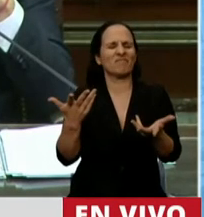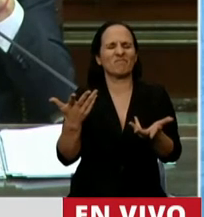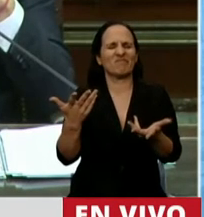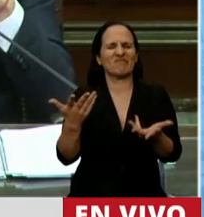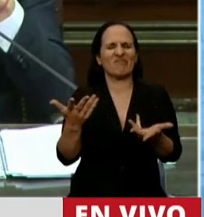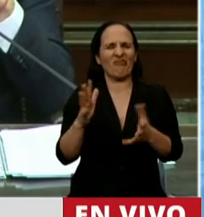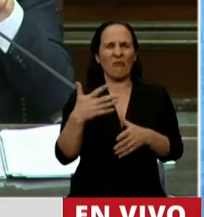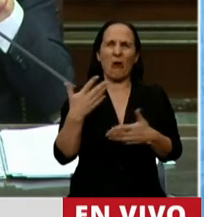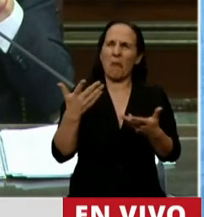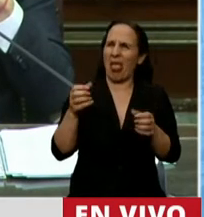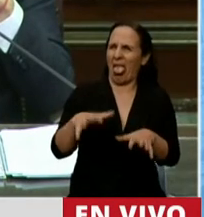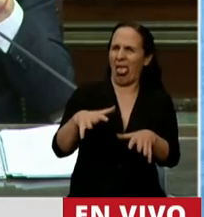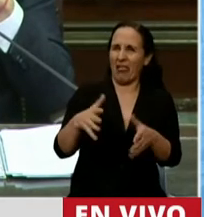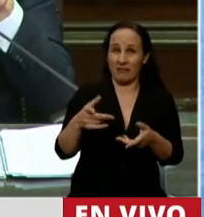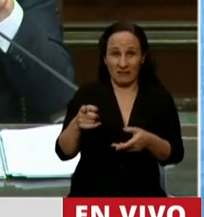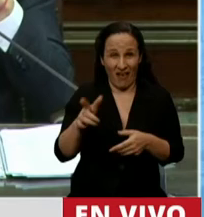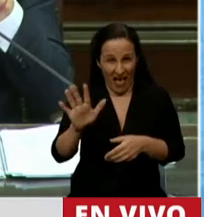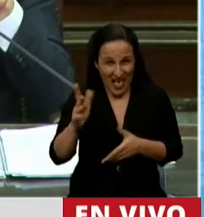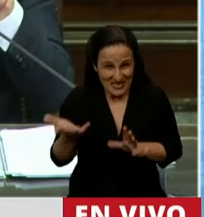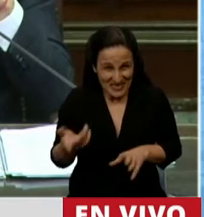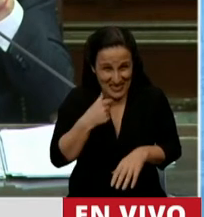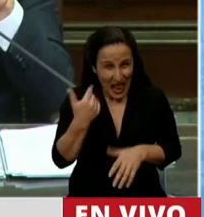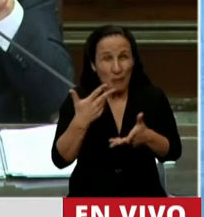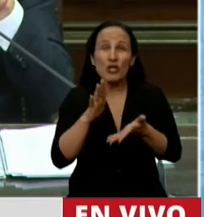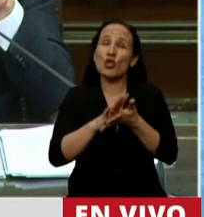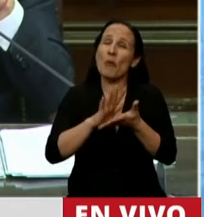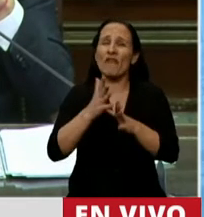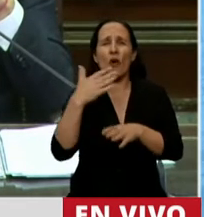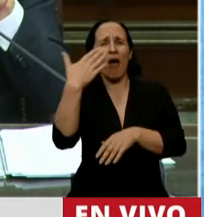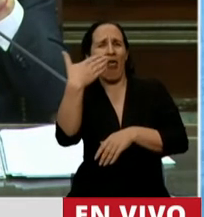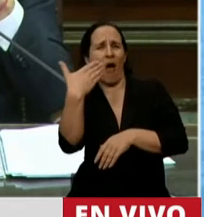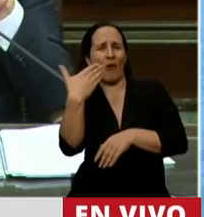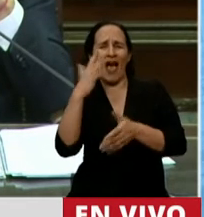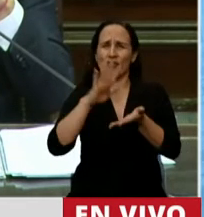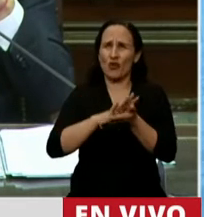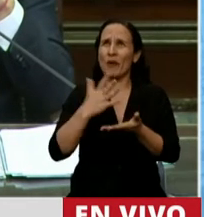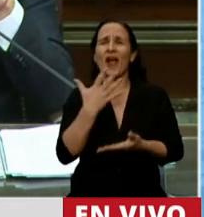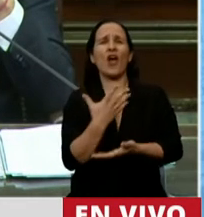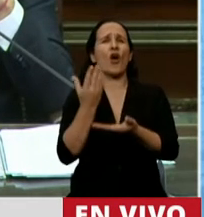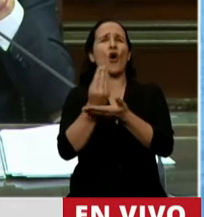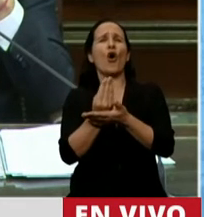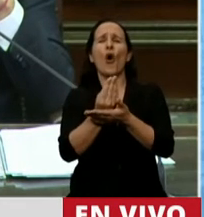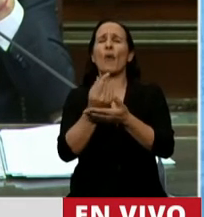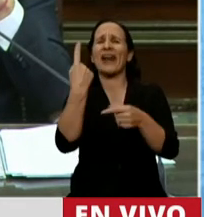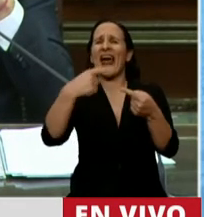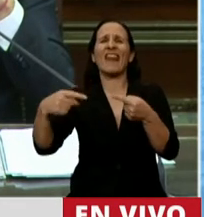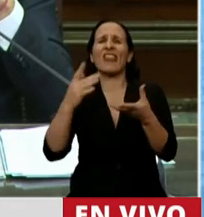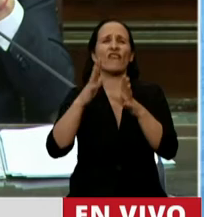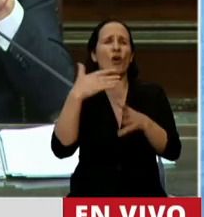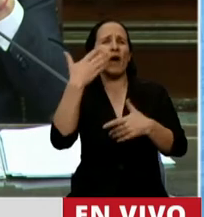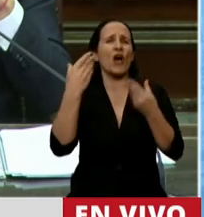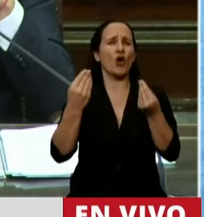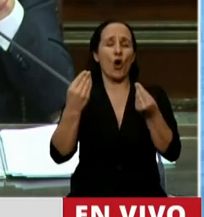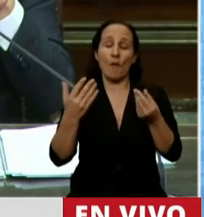¿De verdad queremos hablar de retórica y oratoria de nuestros gobernantes? Me parece que hay alguna